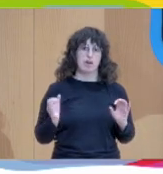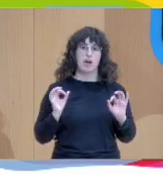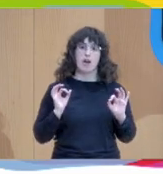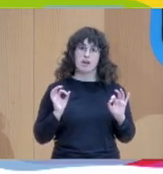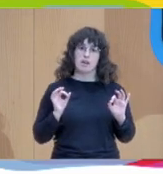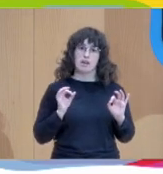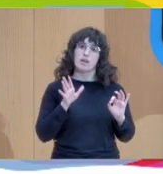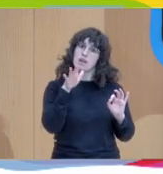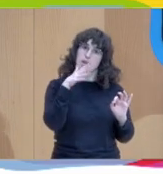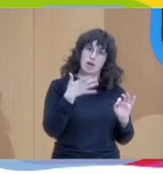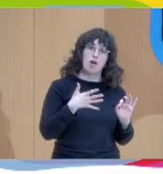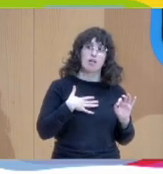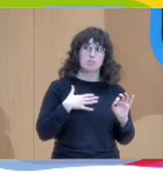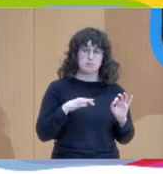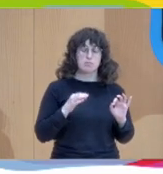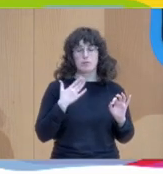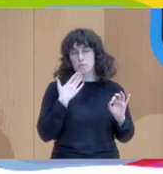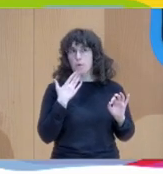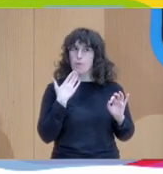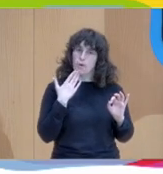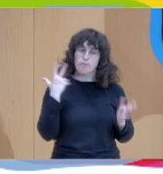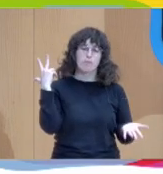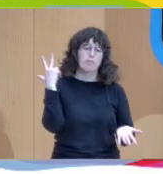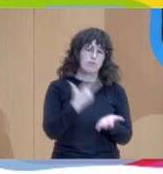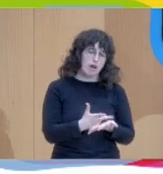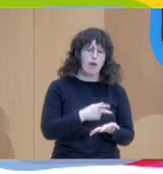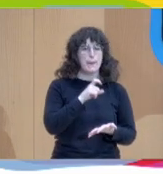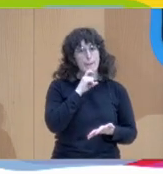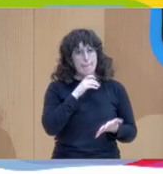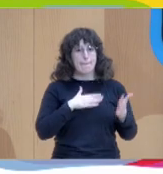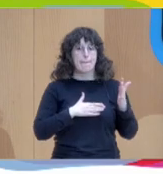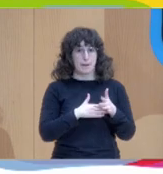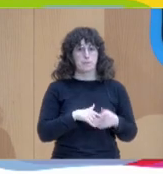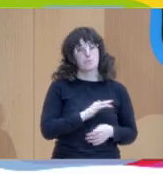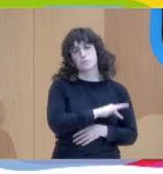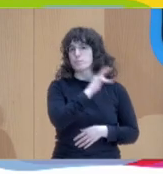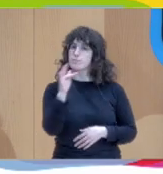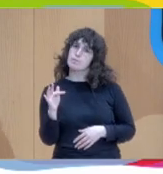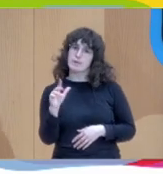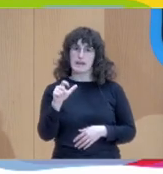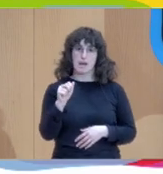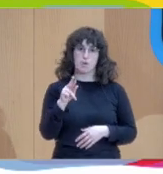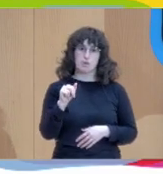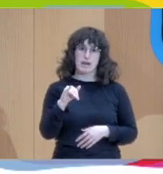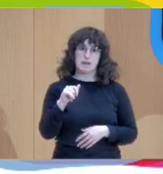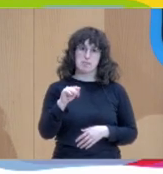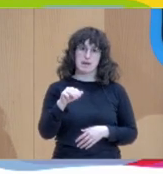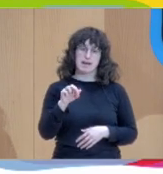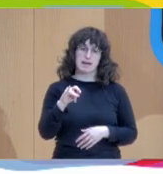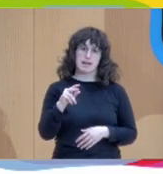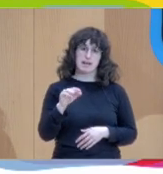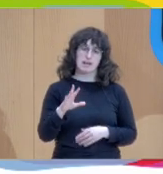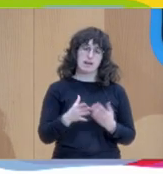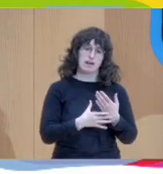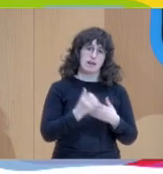abordar como una dificultad, como un reto para poder afrontarlo. Laura, y para Aguirre, es subdirectora de la Asociación Navarra Nuevo